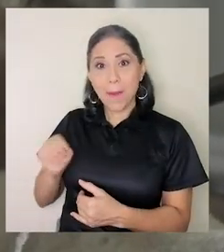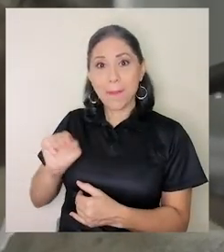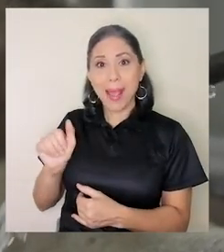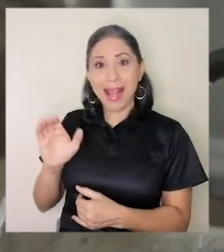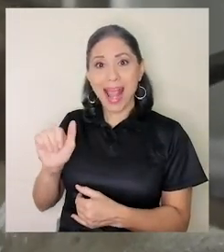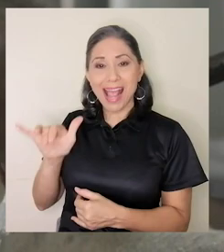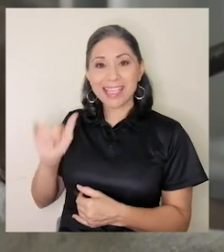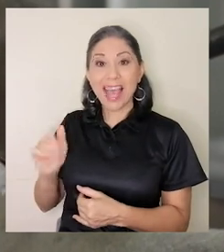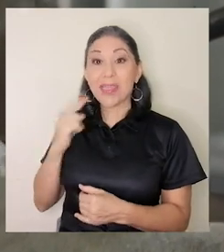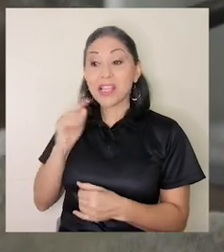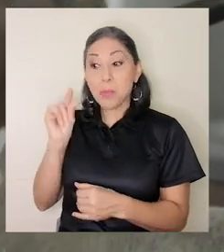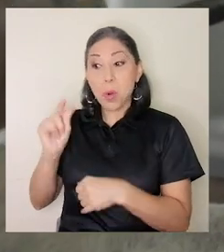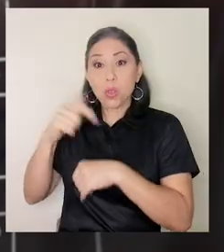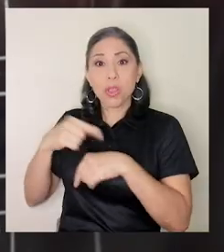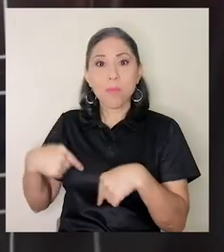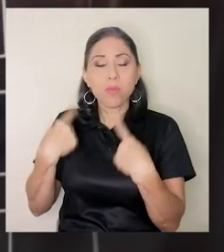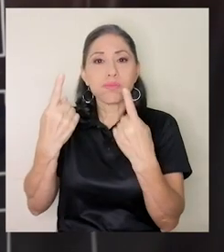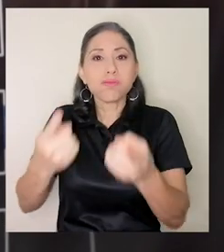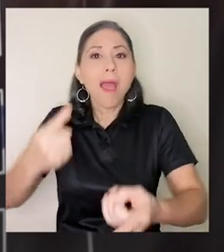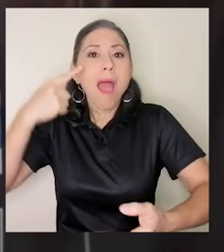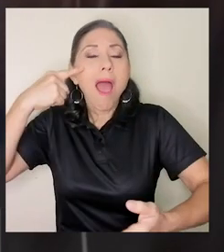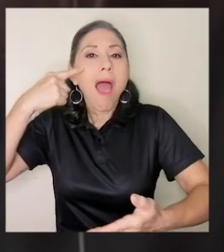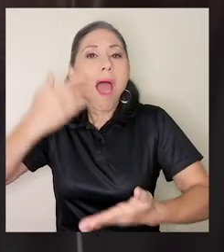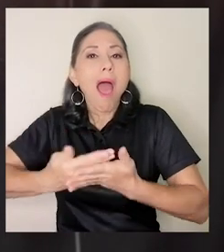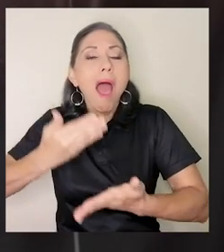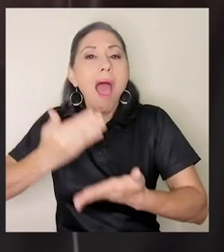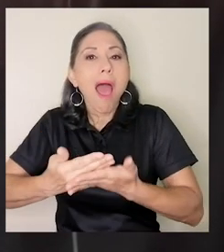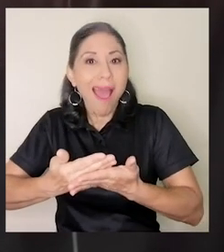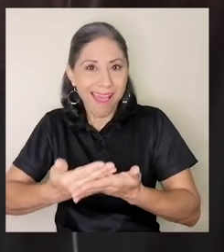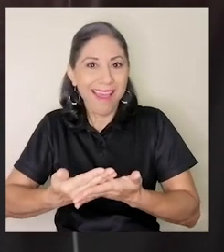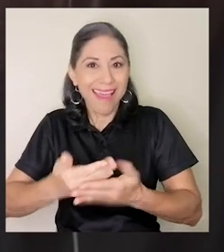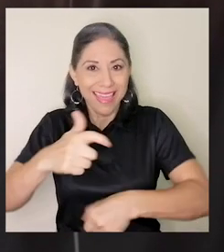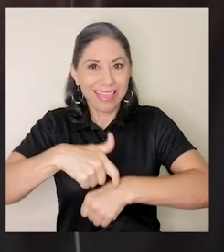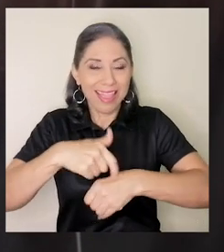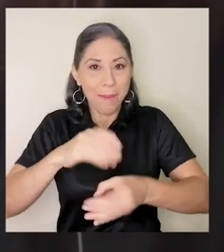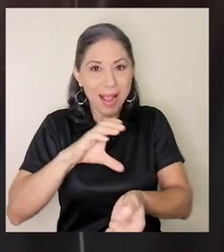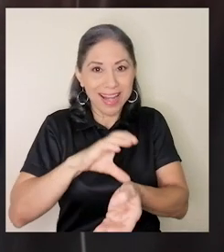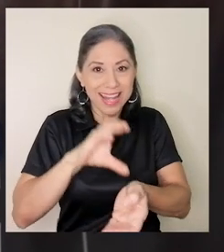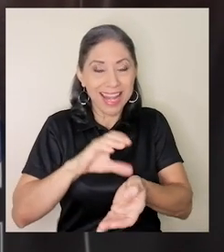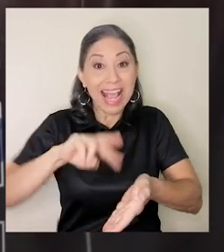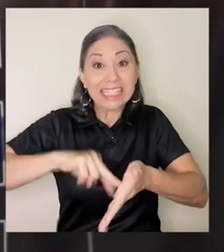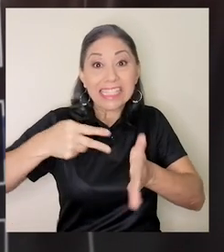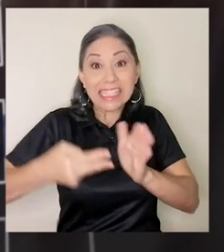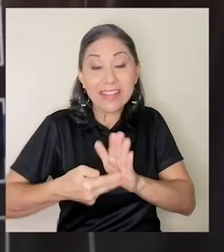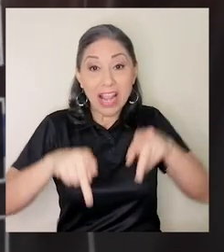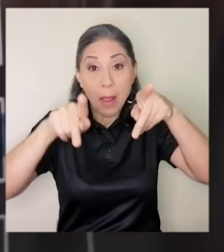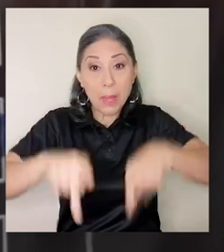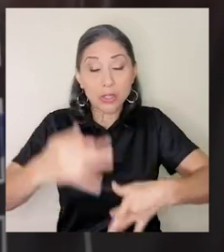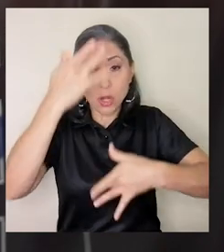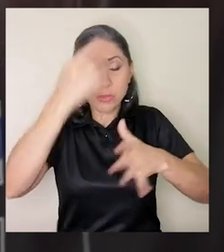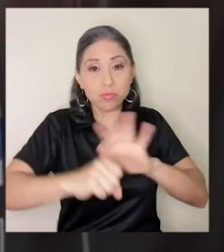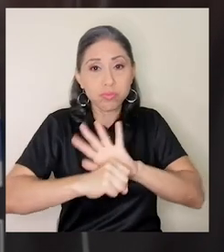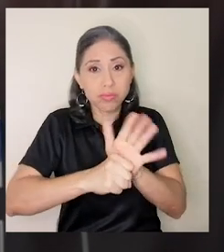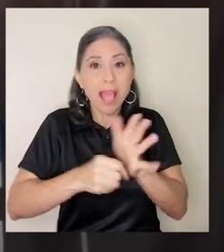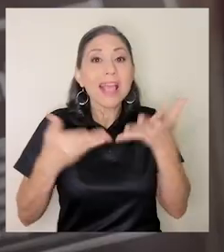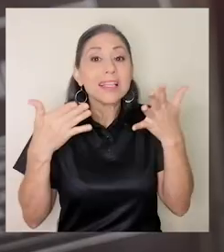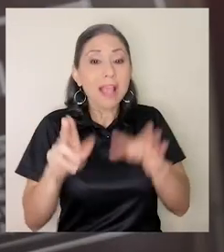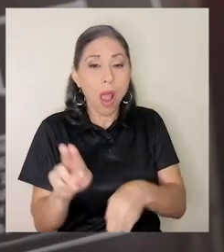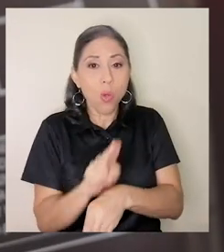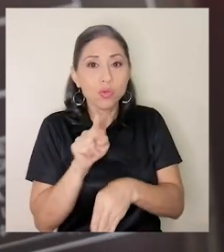iniciará la etapa clínica en la que las formulaciones serán suministradas a los pacientes con COVID-19.